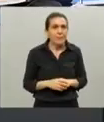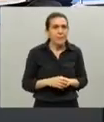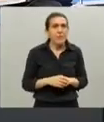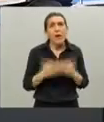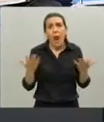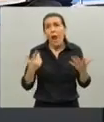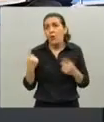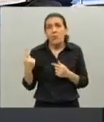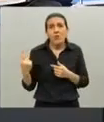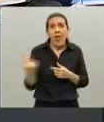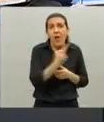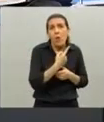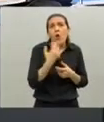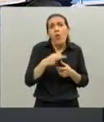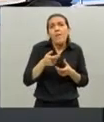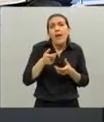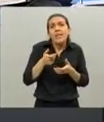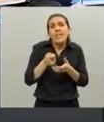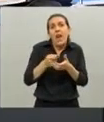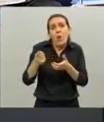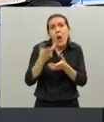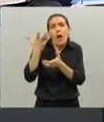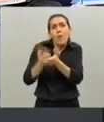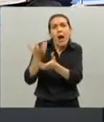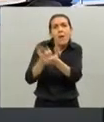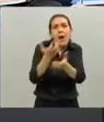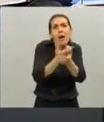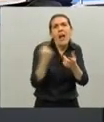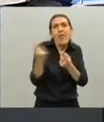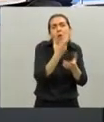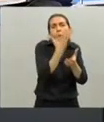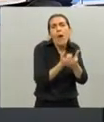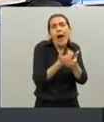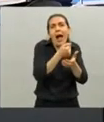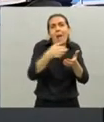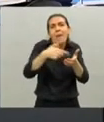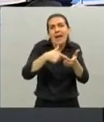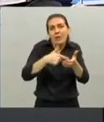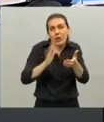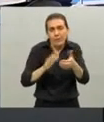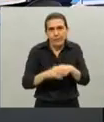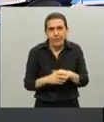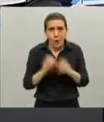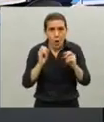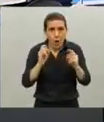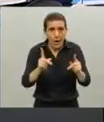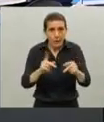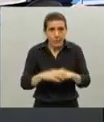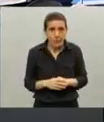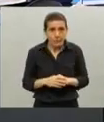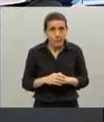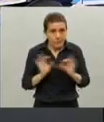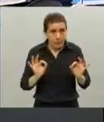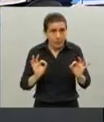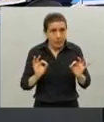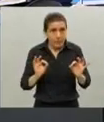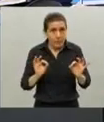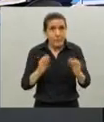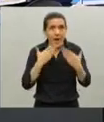claro cada uno tiene que bajar la aplicación a su celular ¿no? ¿ok? esa es la otra ¿está?